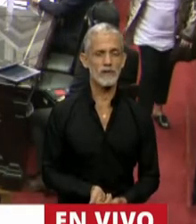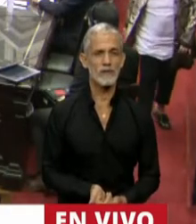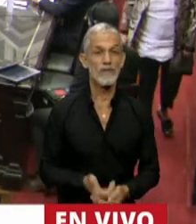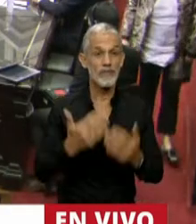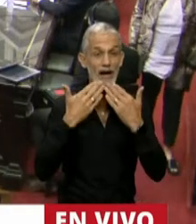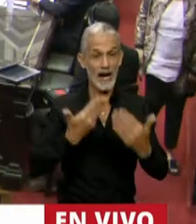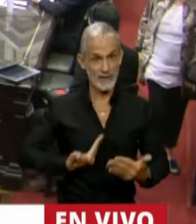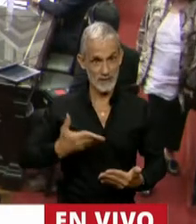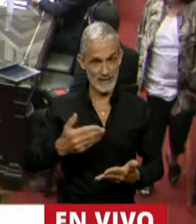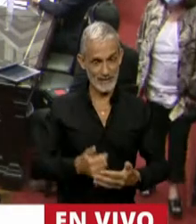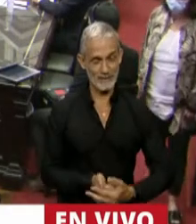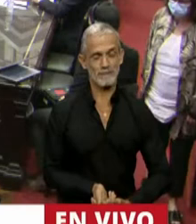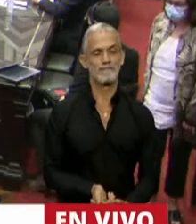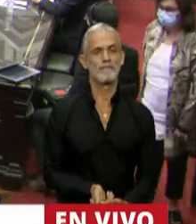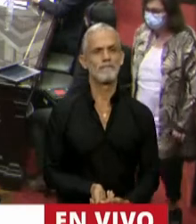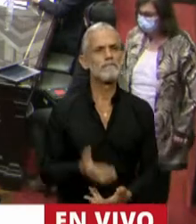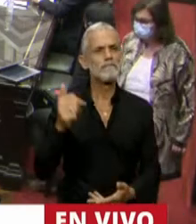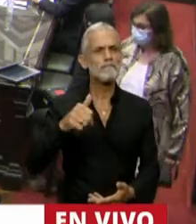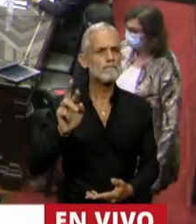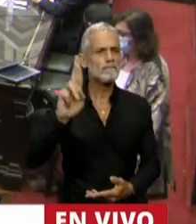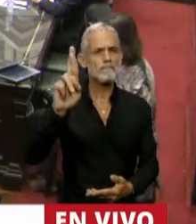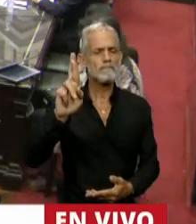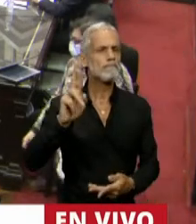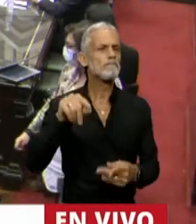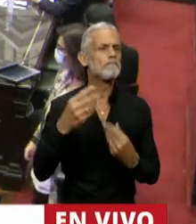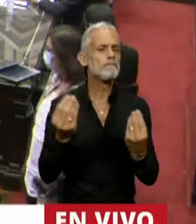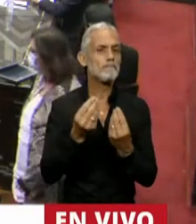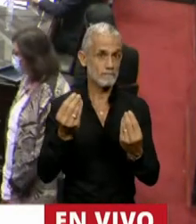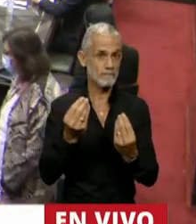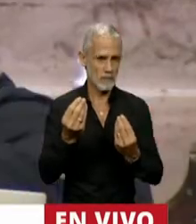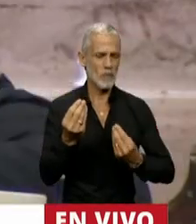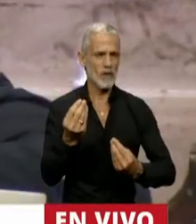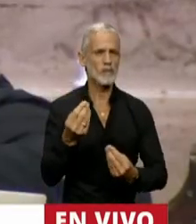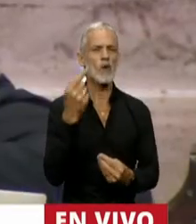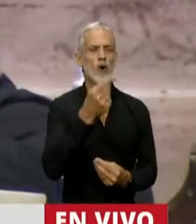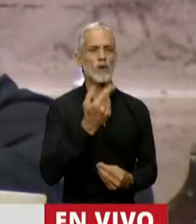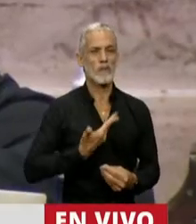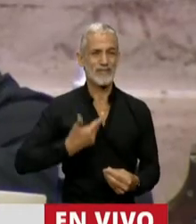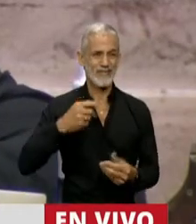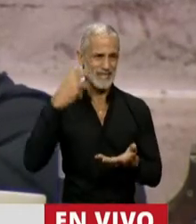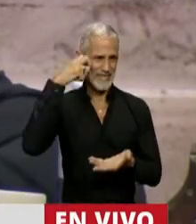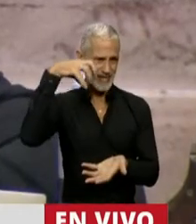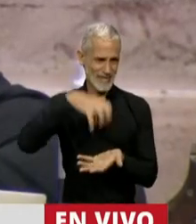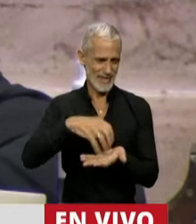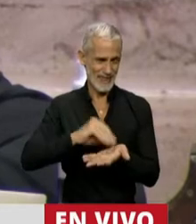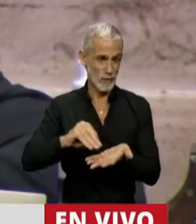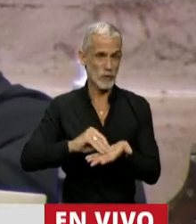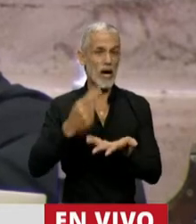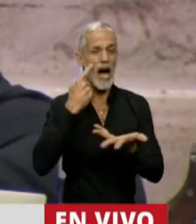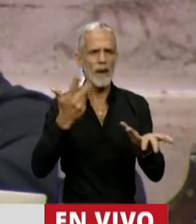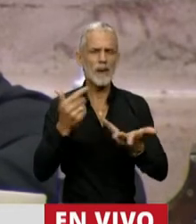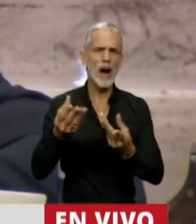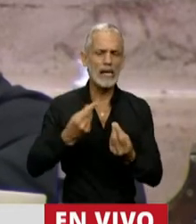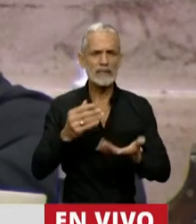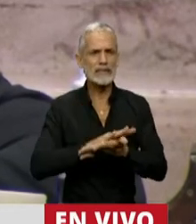Gracias, señor Presidente. Esta cuestión de privilegios para la institución de la presidencia de la Cámara, y le voy a contar por qué, a ver si me puede ayudar